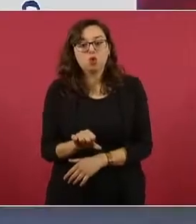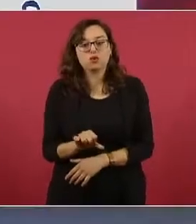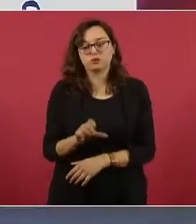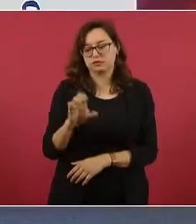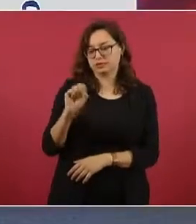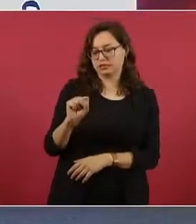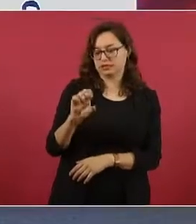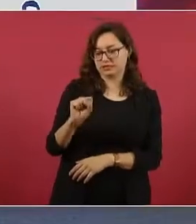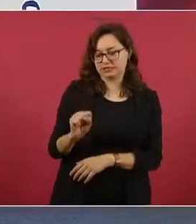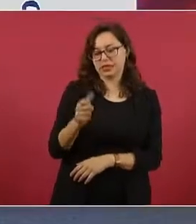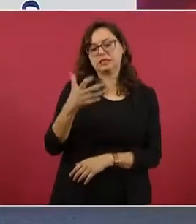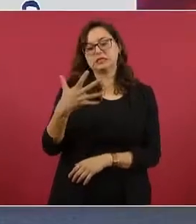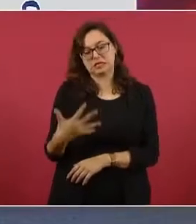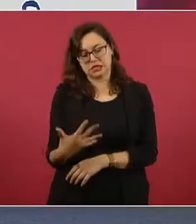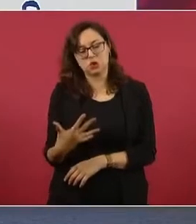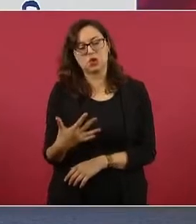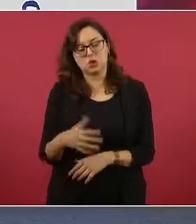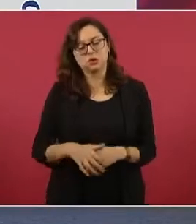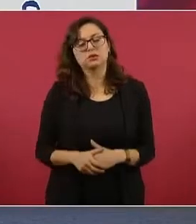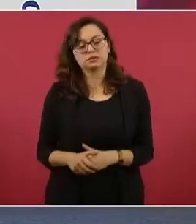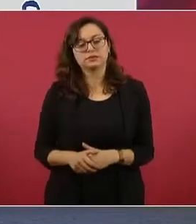65, 67,